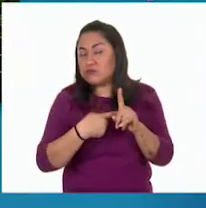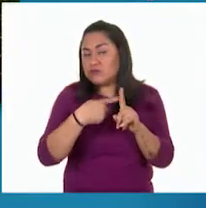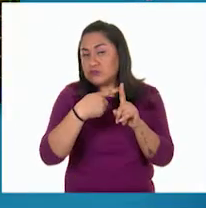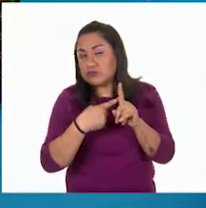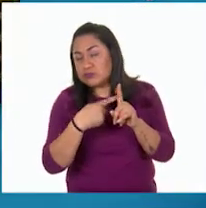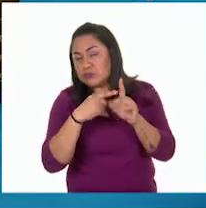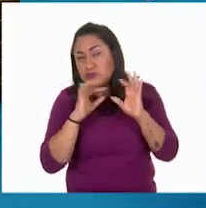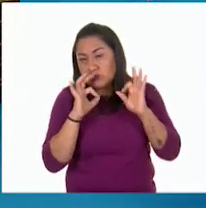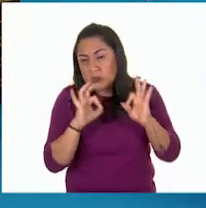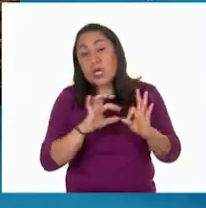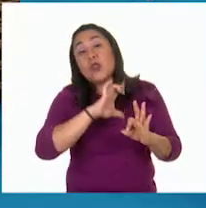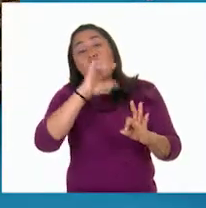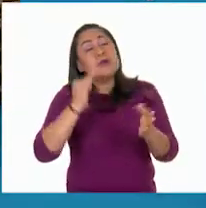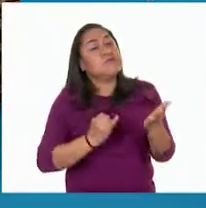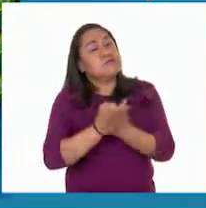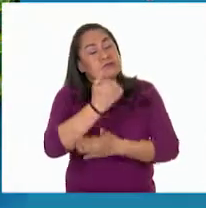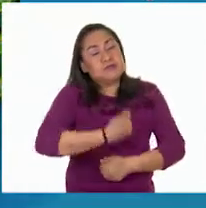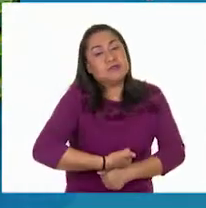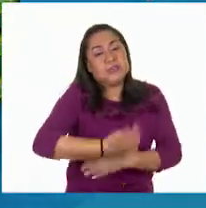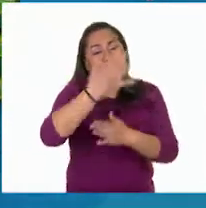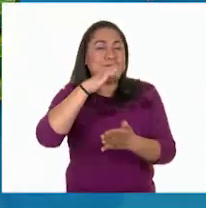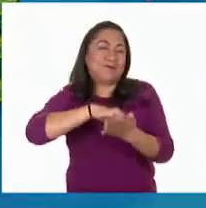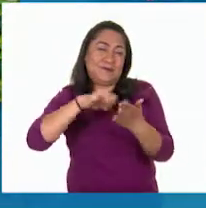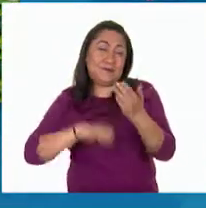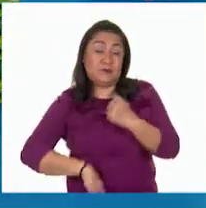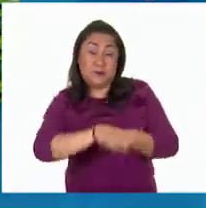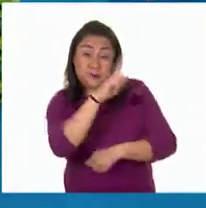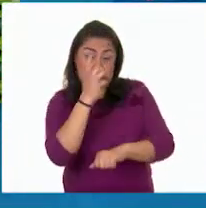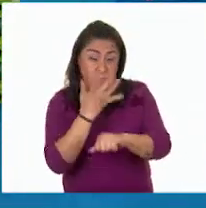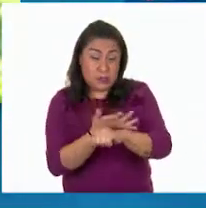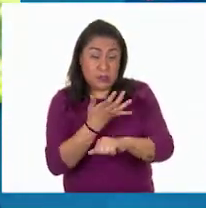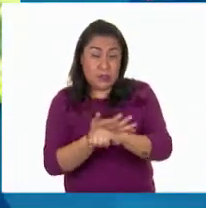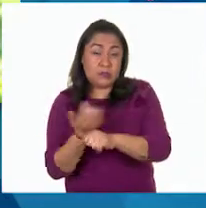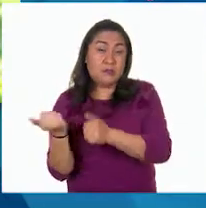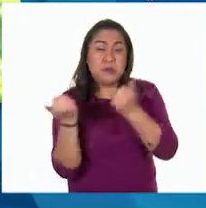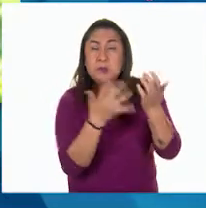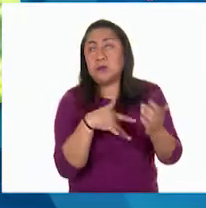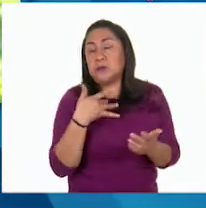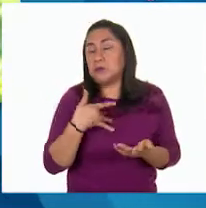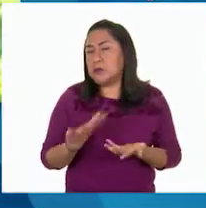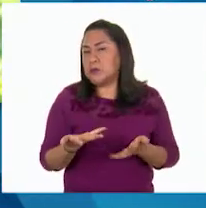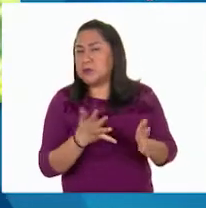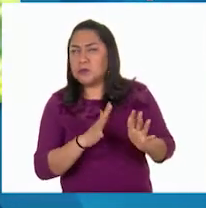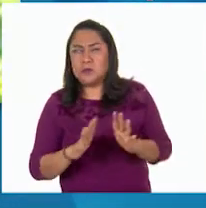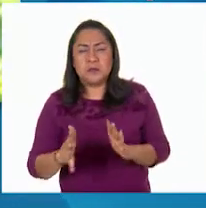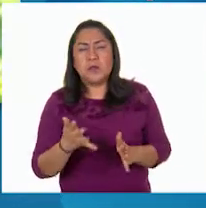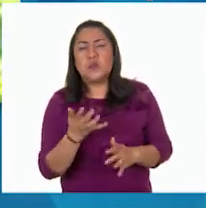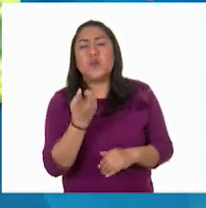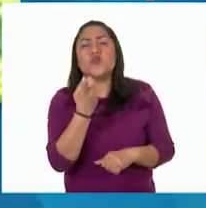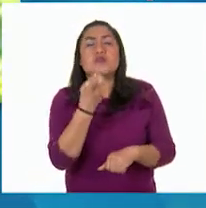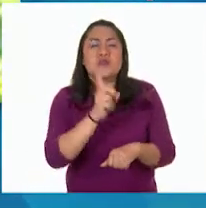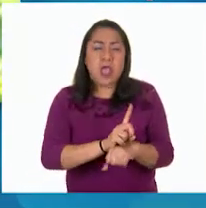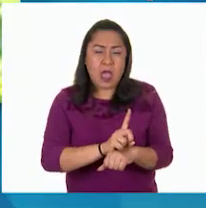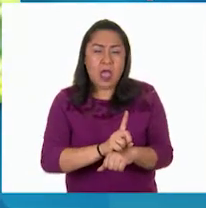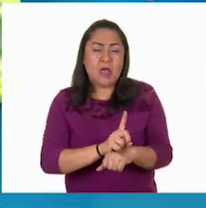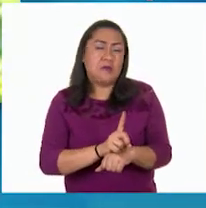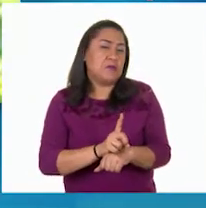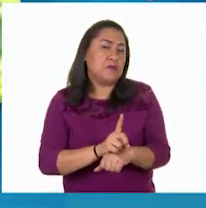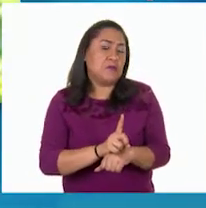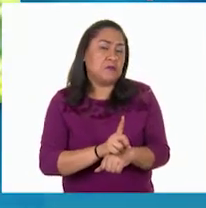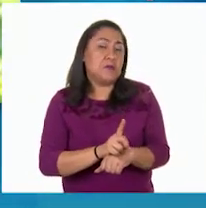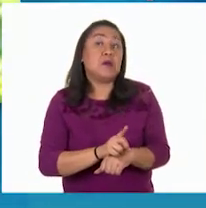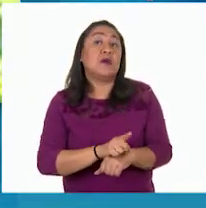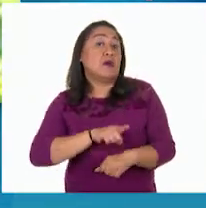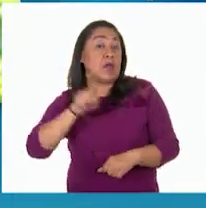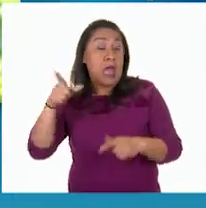manejarlo a un destino final. Por ejemplo, en Estados Unidos manejamos aproximadamente un día, ya lo que viene siendo para